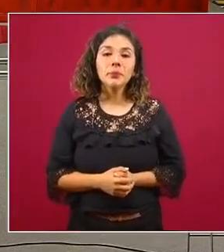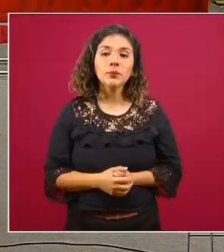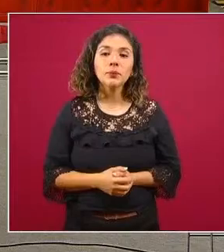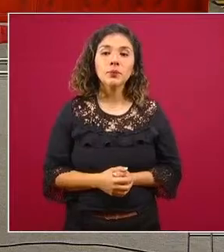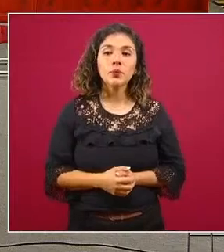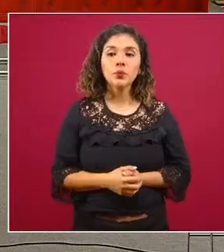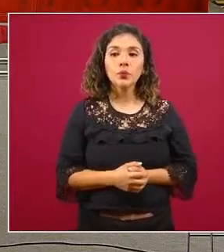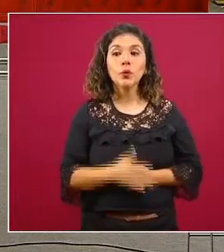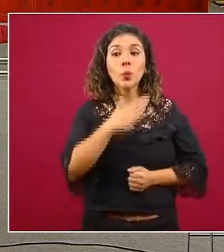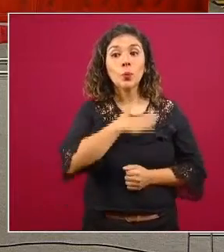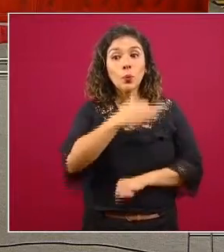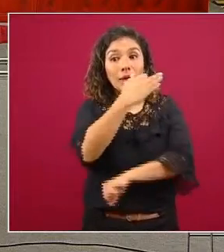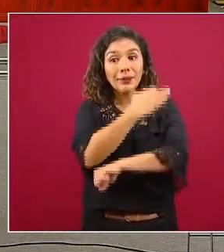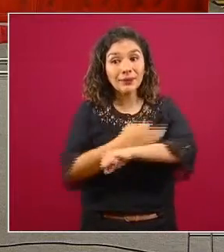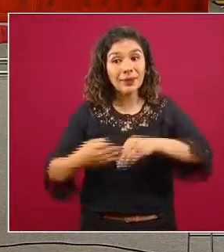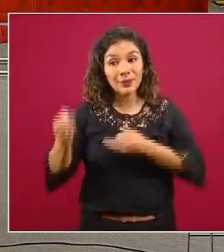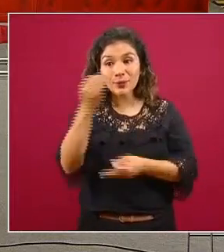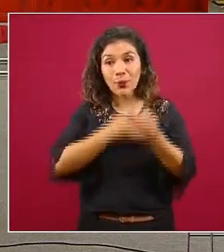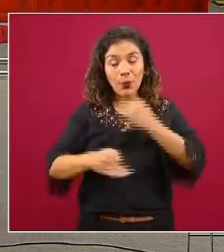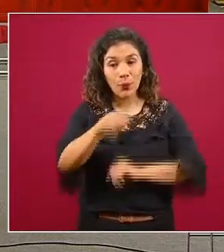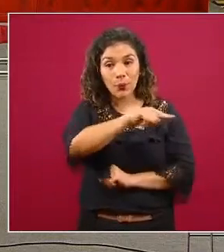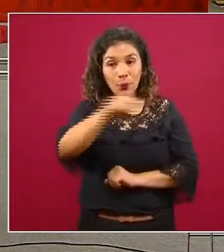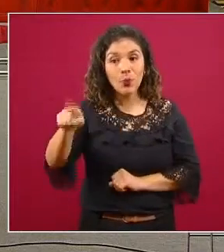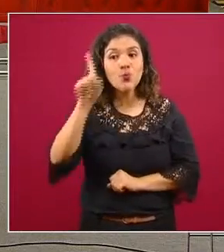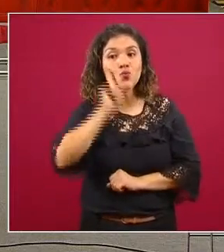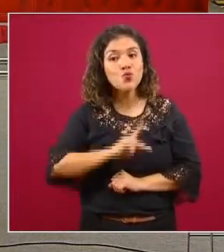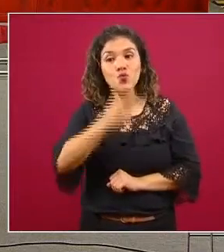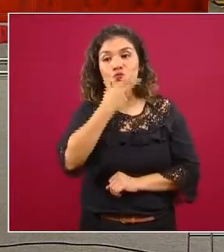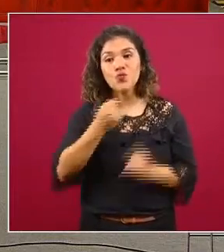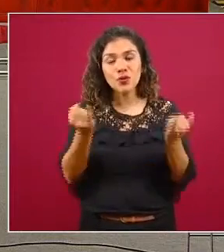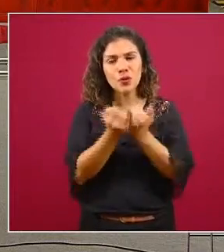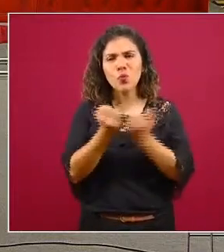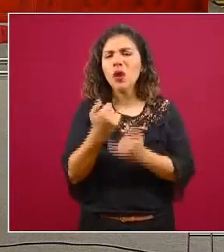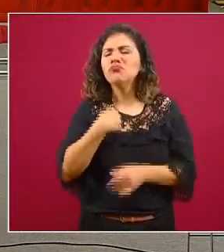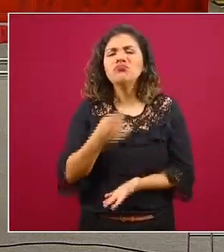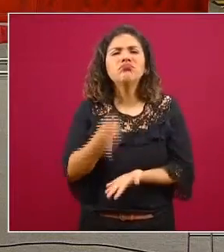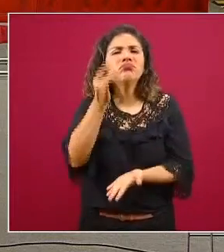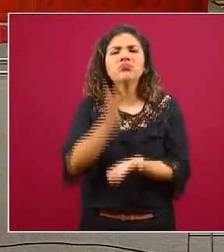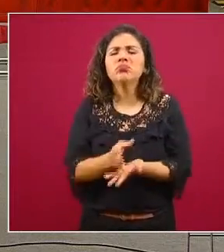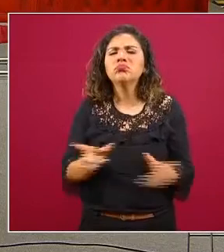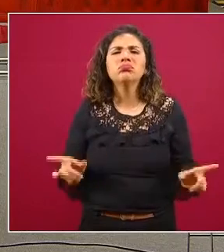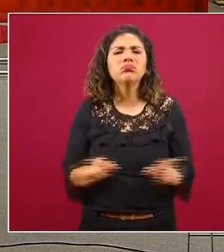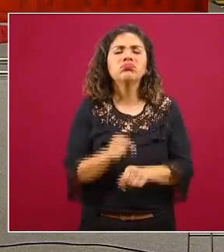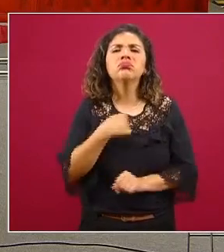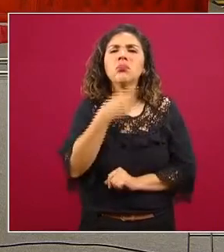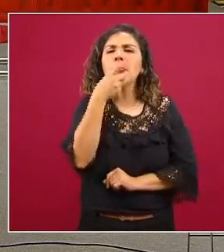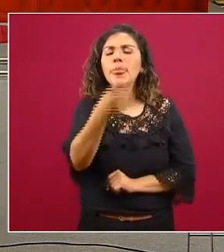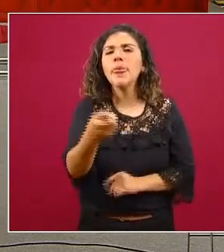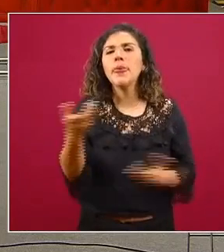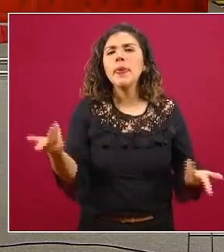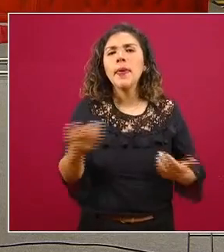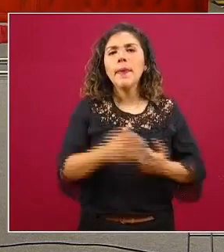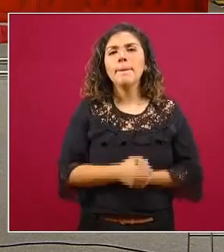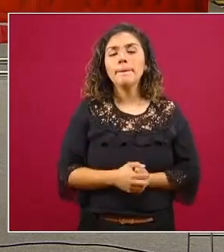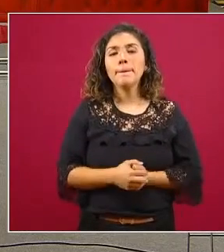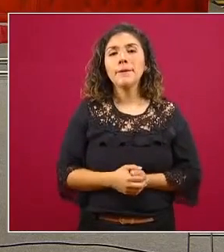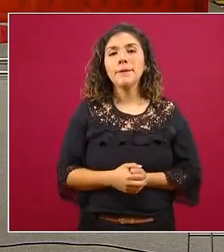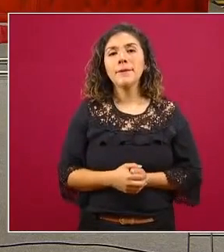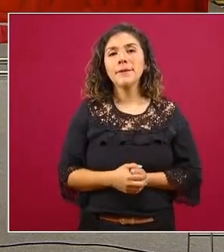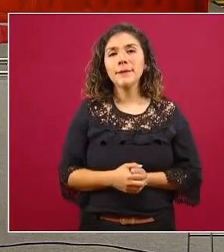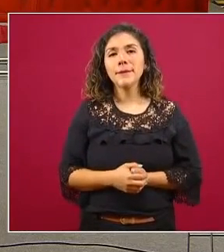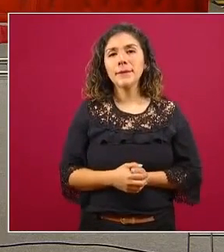Buenas tardes a todos y a todas yo nada más señalar que por